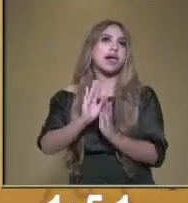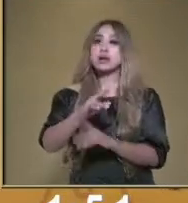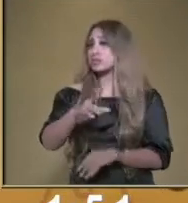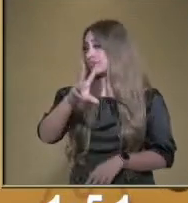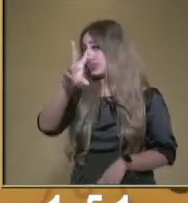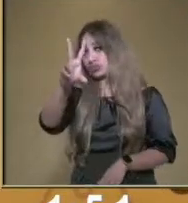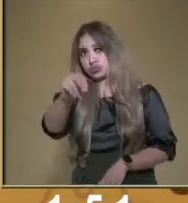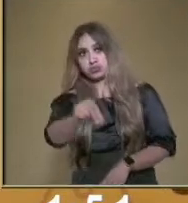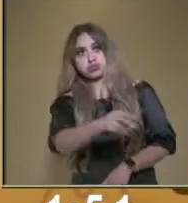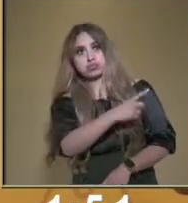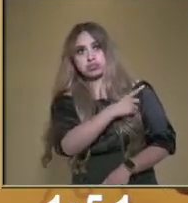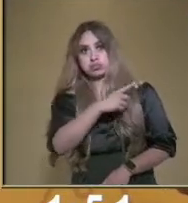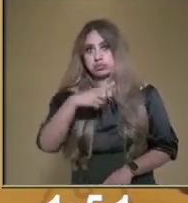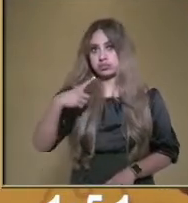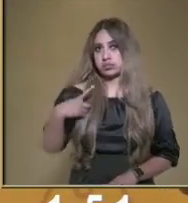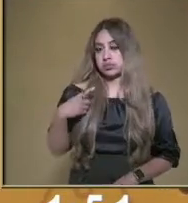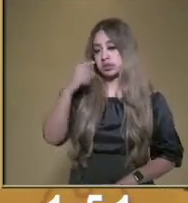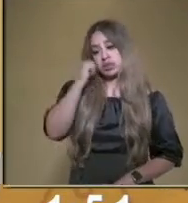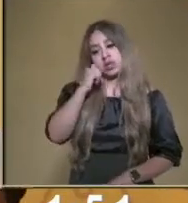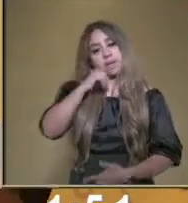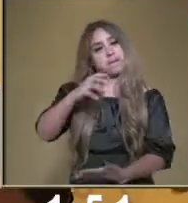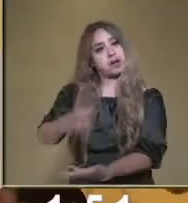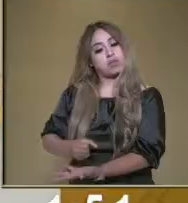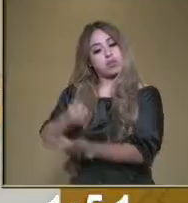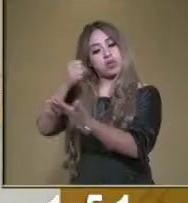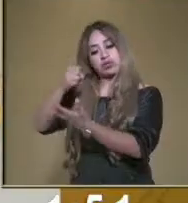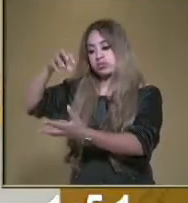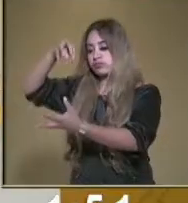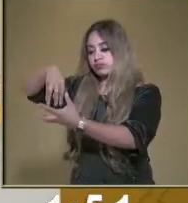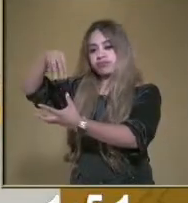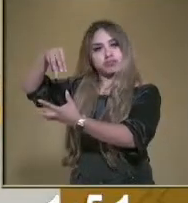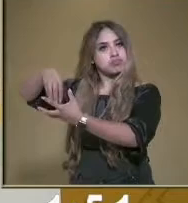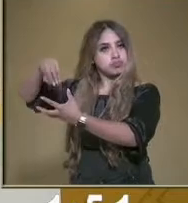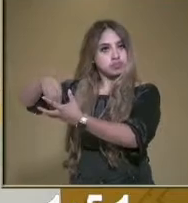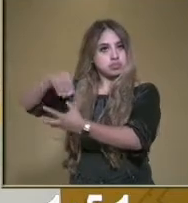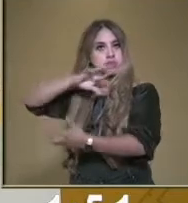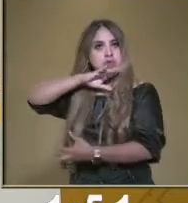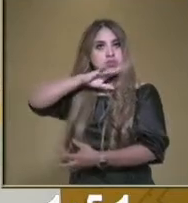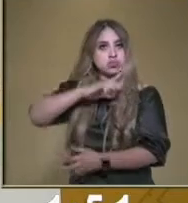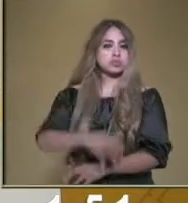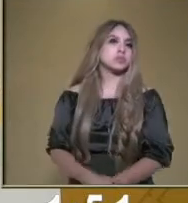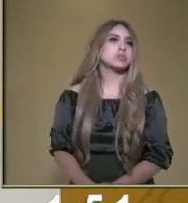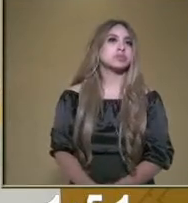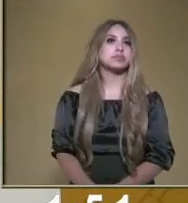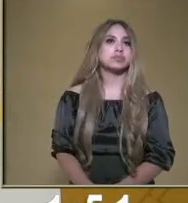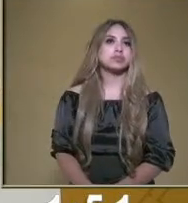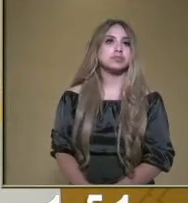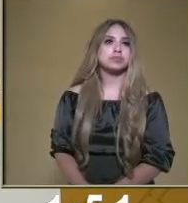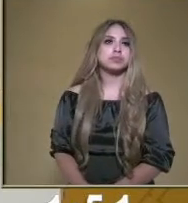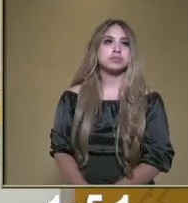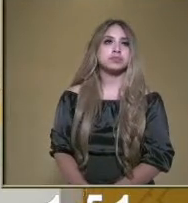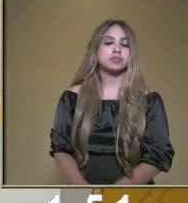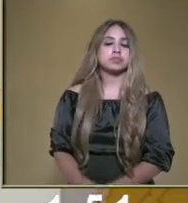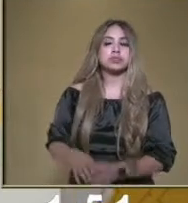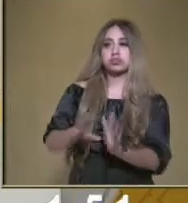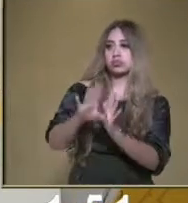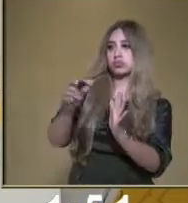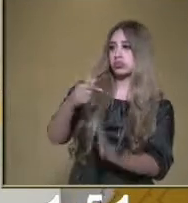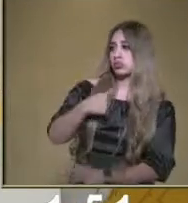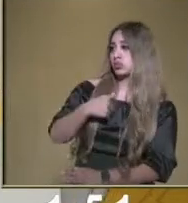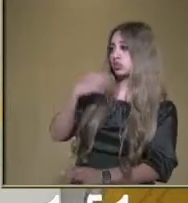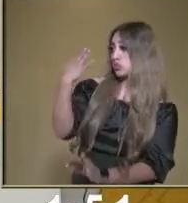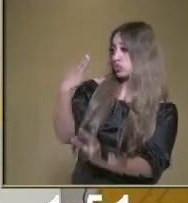cargar con una bolsa y poner toda la basura siempre en su lugar. Muy bien. Ahora, por ejemplo, yo